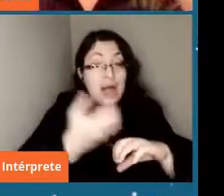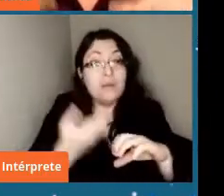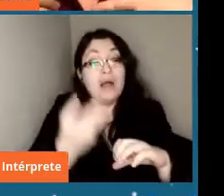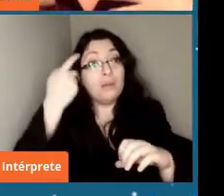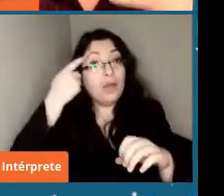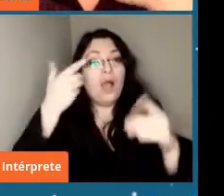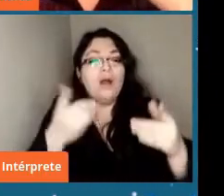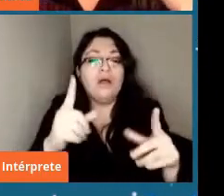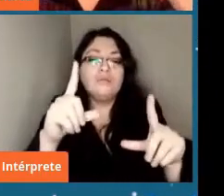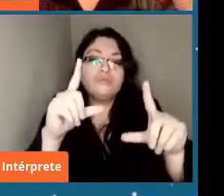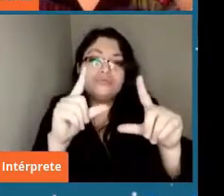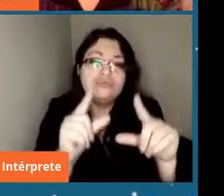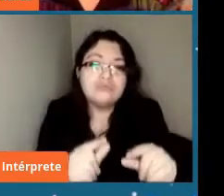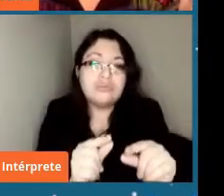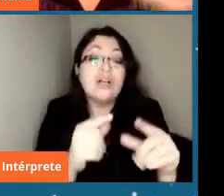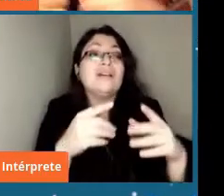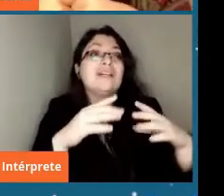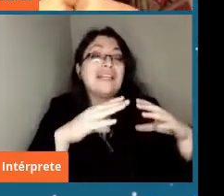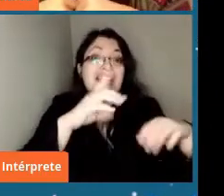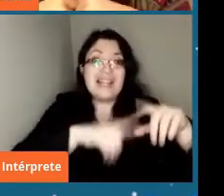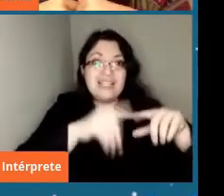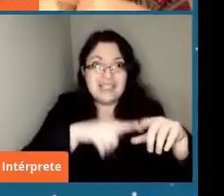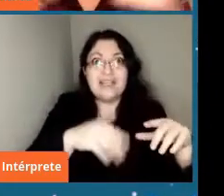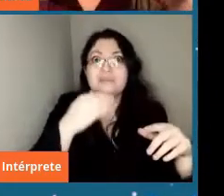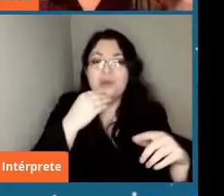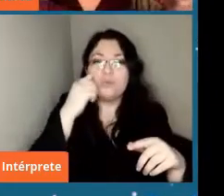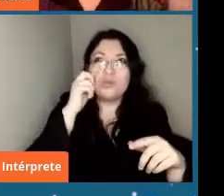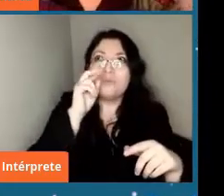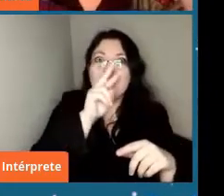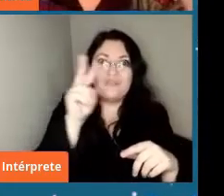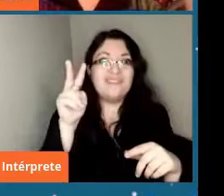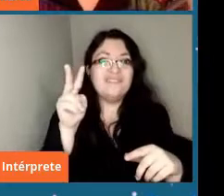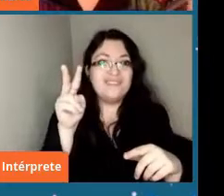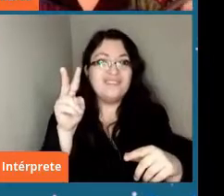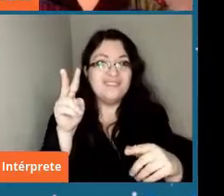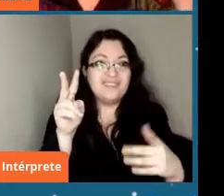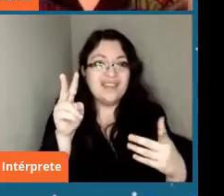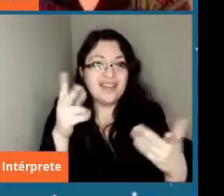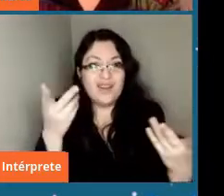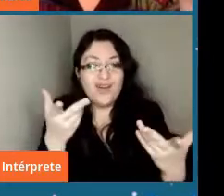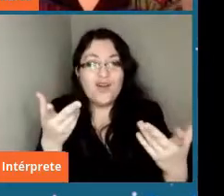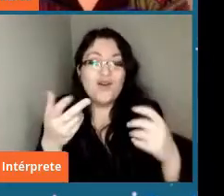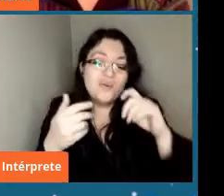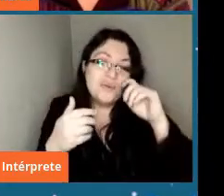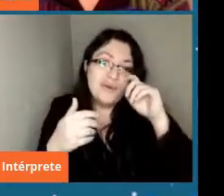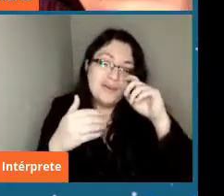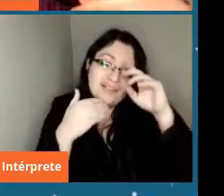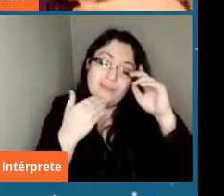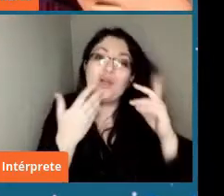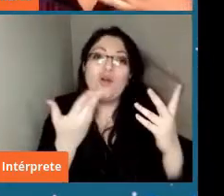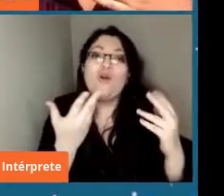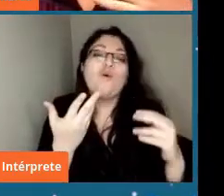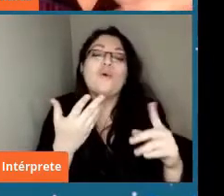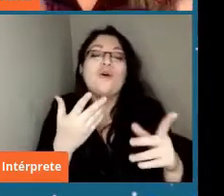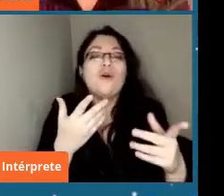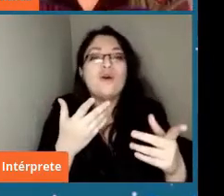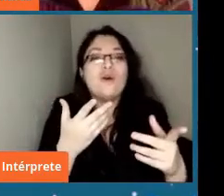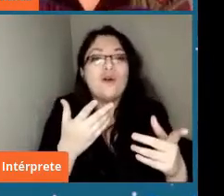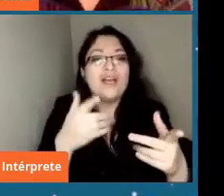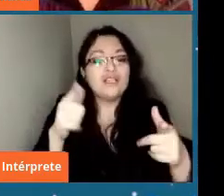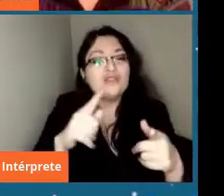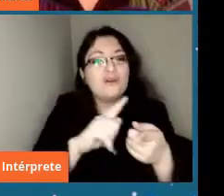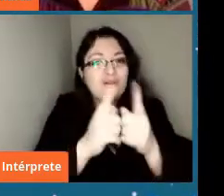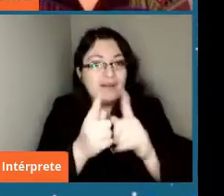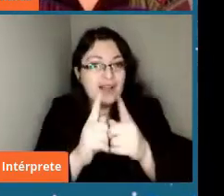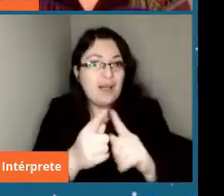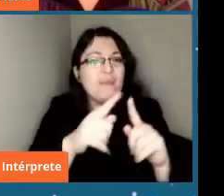que podemos en la tierra evidenciarlos como cambios en el flujo y en la composición del flujo que eso es parte de lo